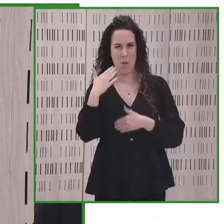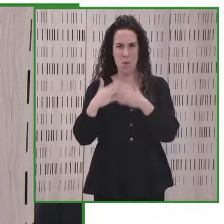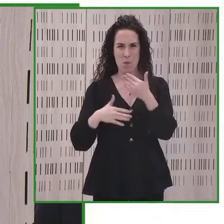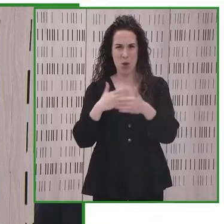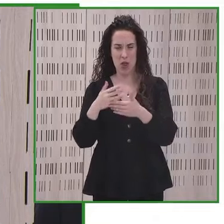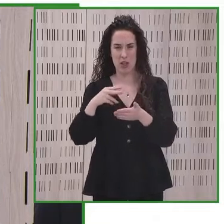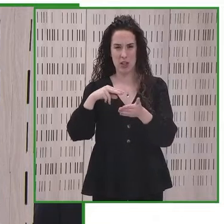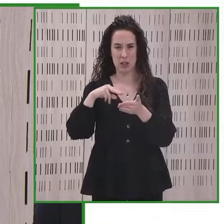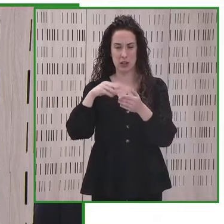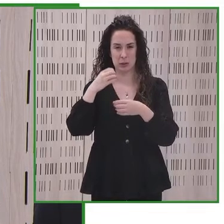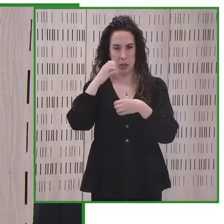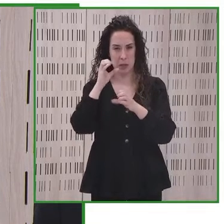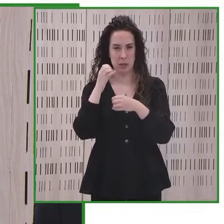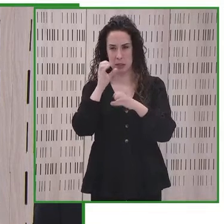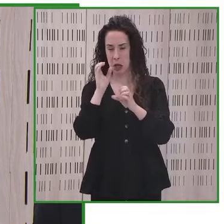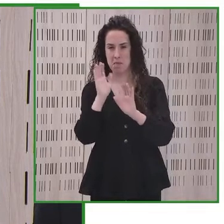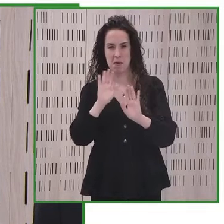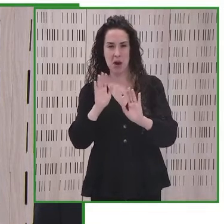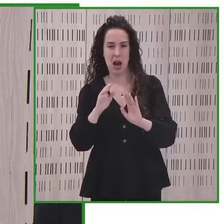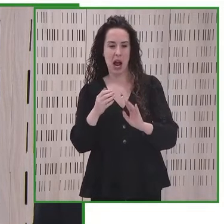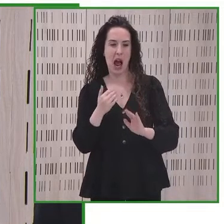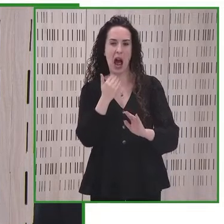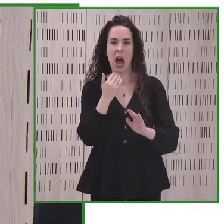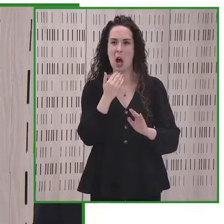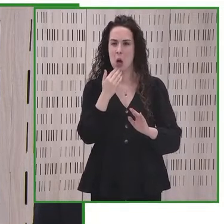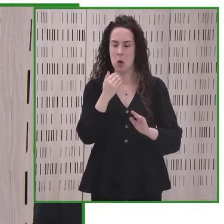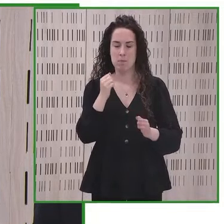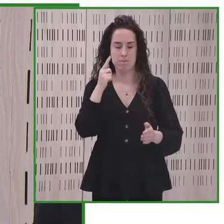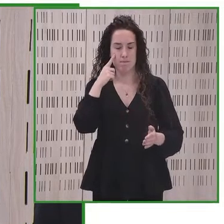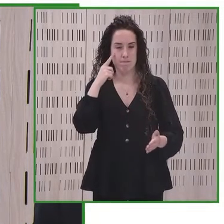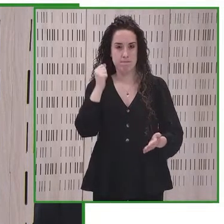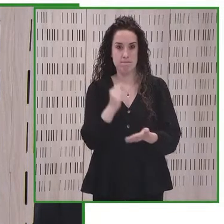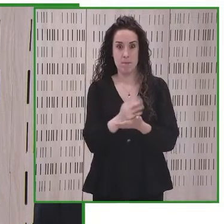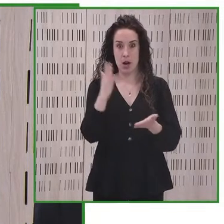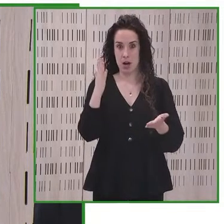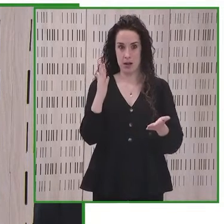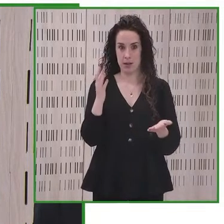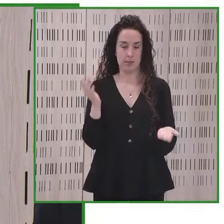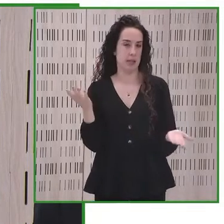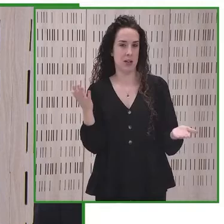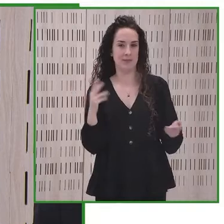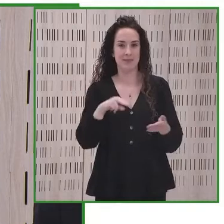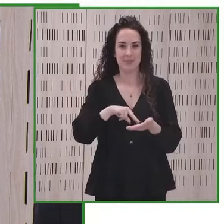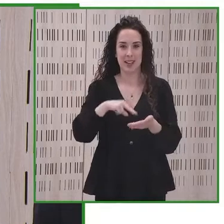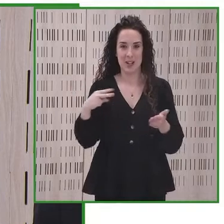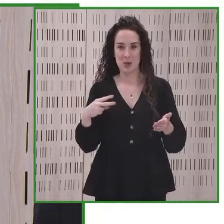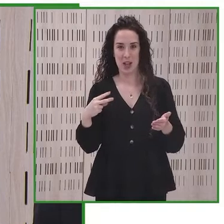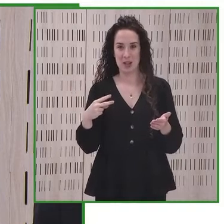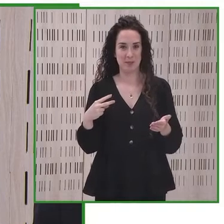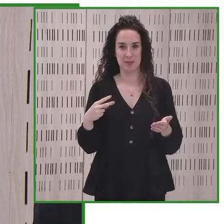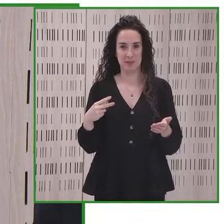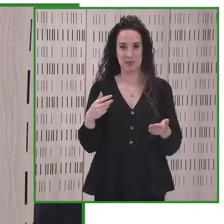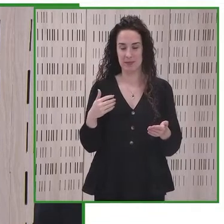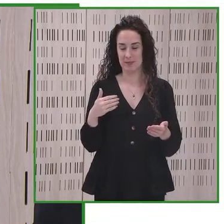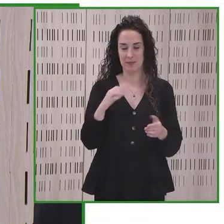de investigación a los eventos y los hitos más significativos. El resultado se antepone a las decisiones de los científicos y